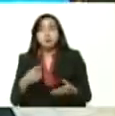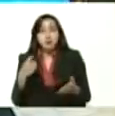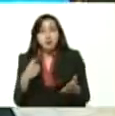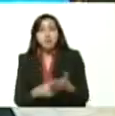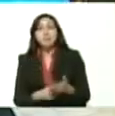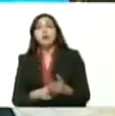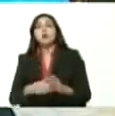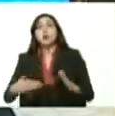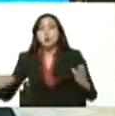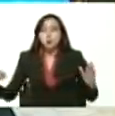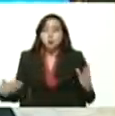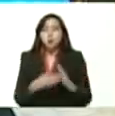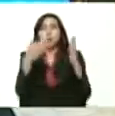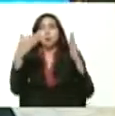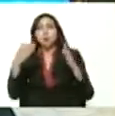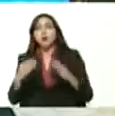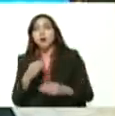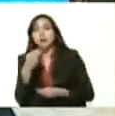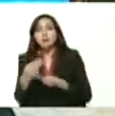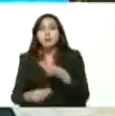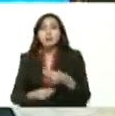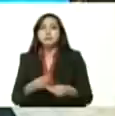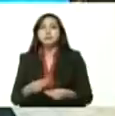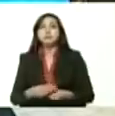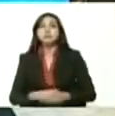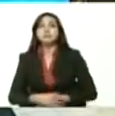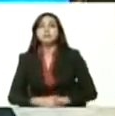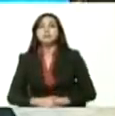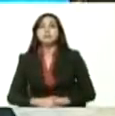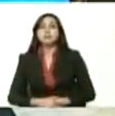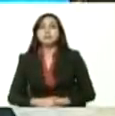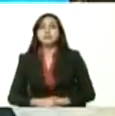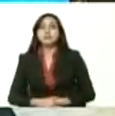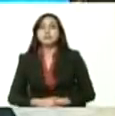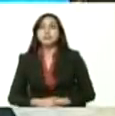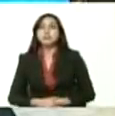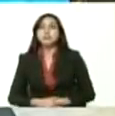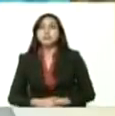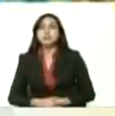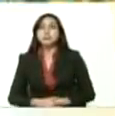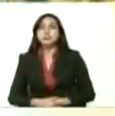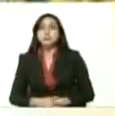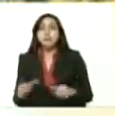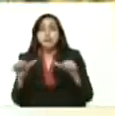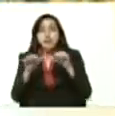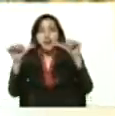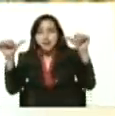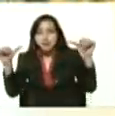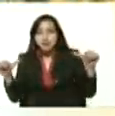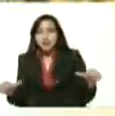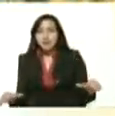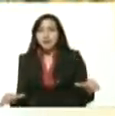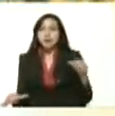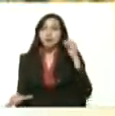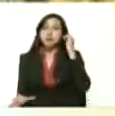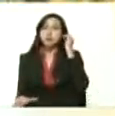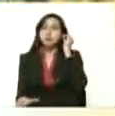un golpe directo en el sistema de flotación que dice